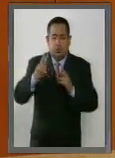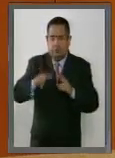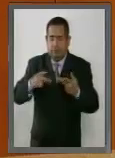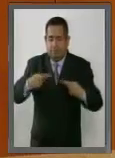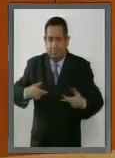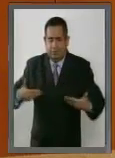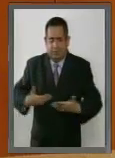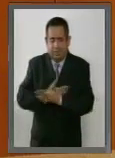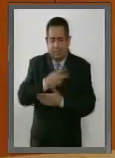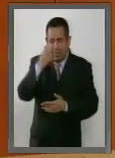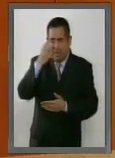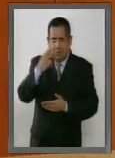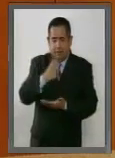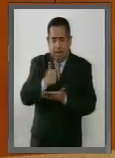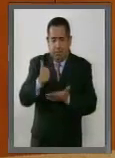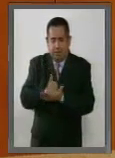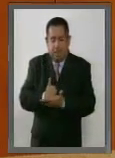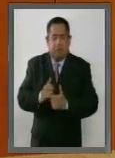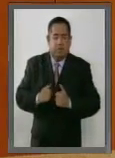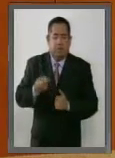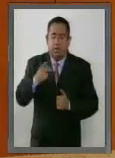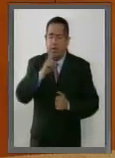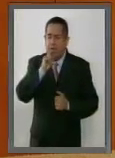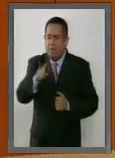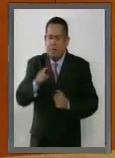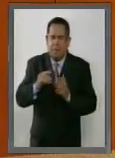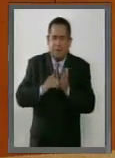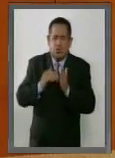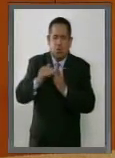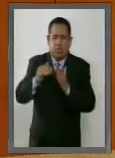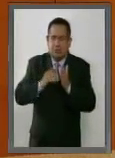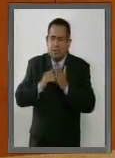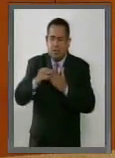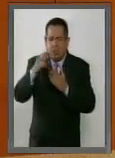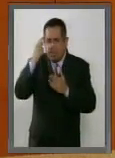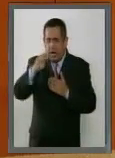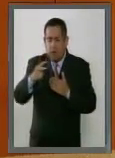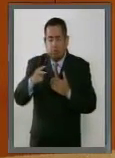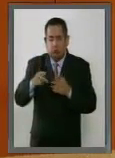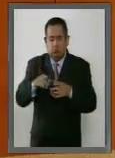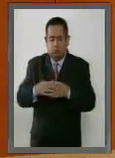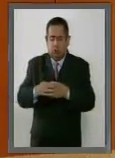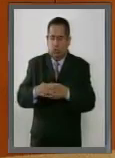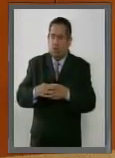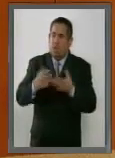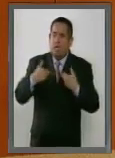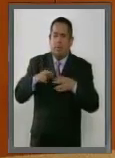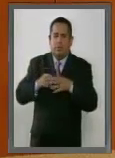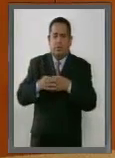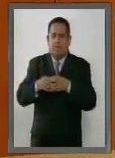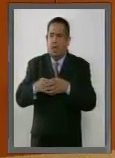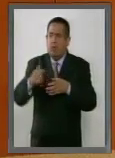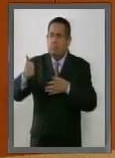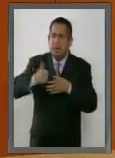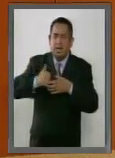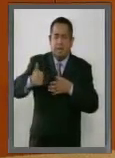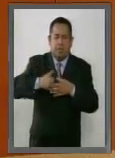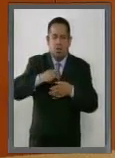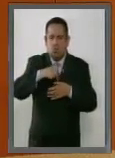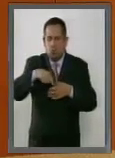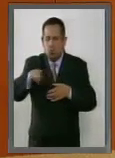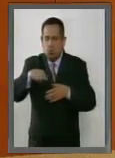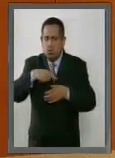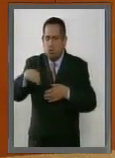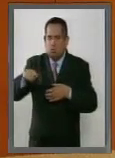capitalinos, pero también de los millones de mexicanos que representan la población flotante del Distrito